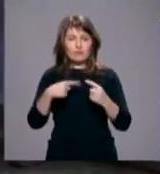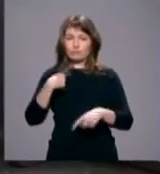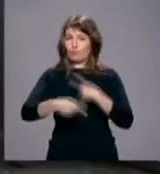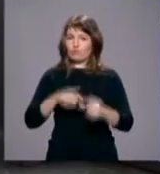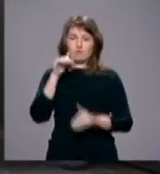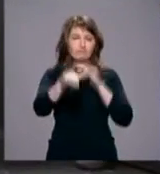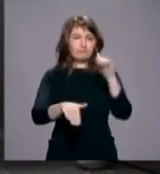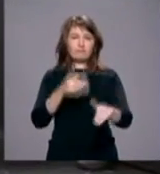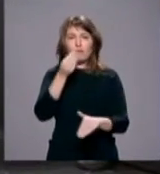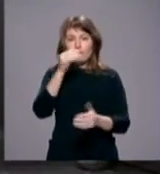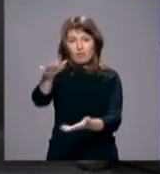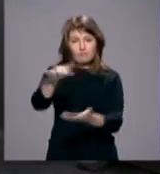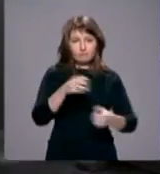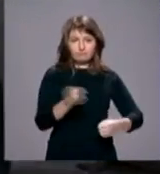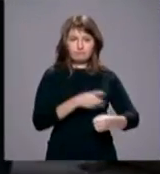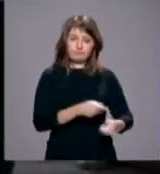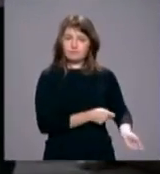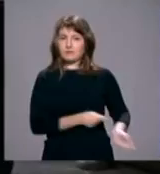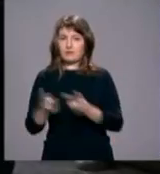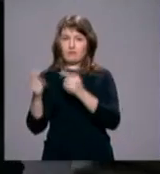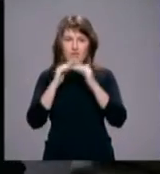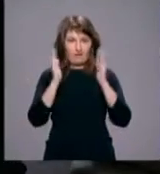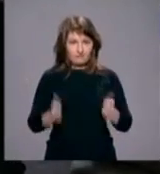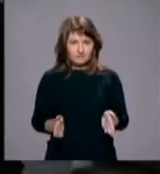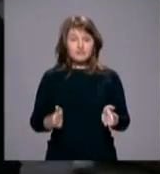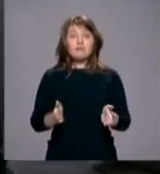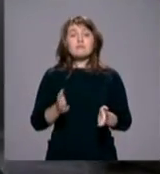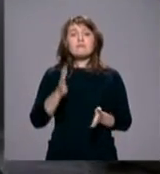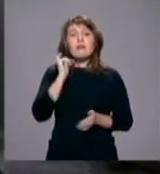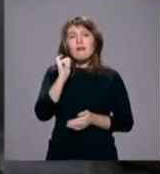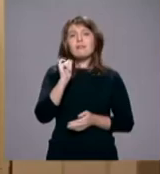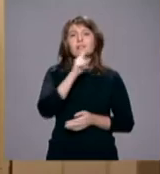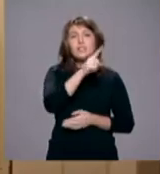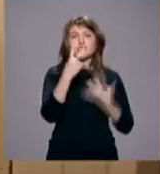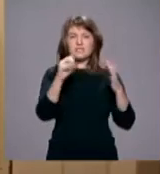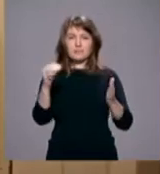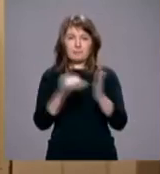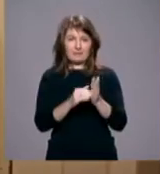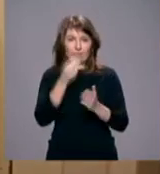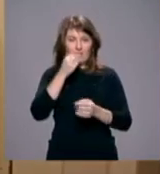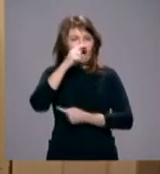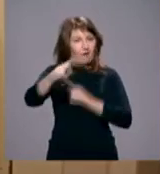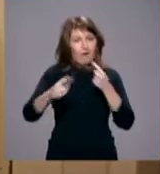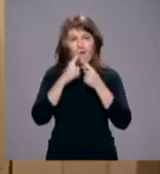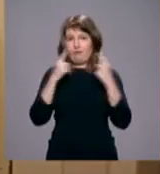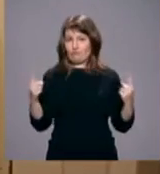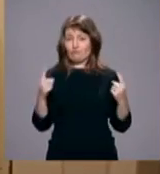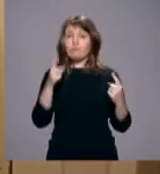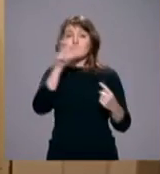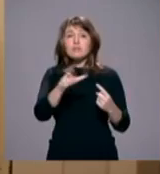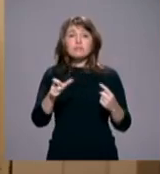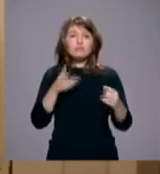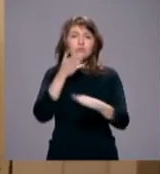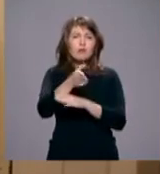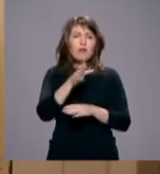para llevarla y consumirla en su casa. Se sirven de unas 170.000 comidas anuales y a él acuden personas de 86